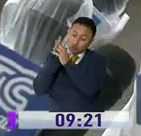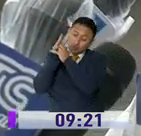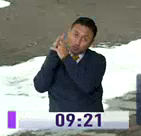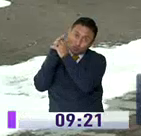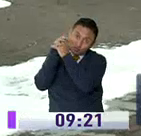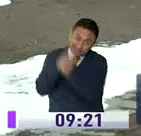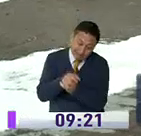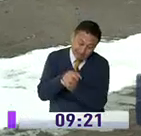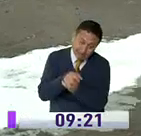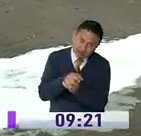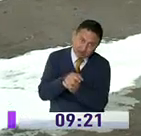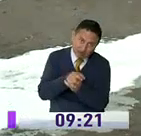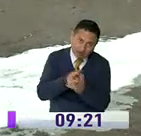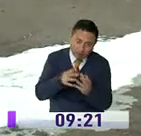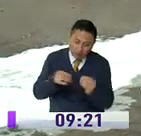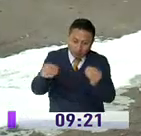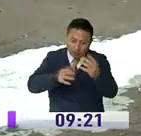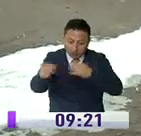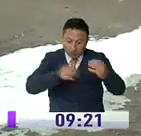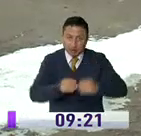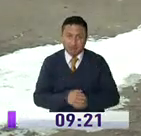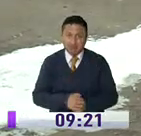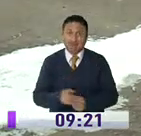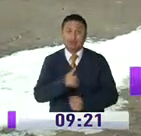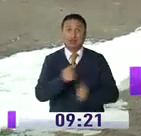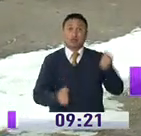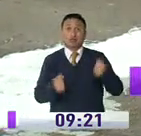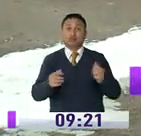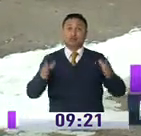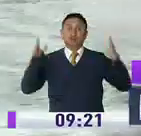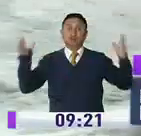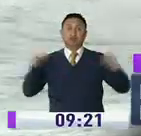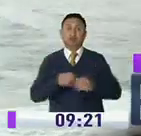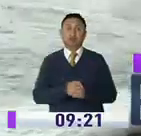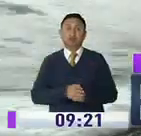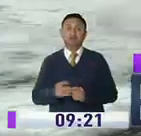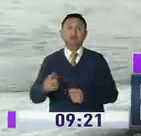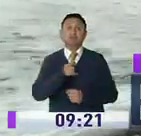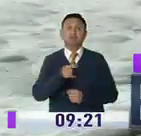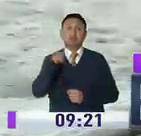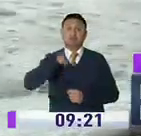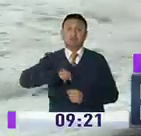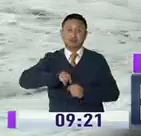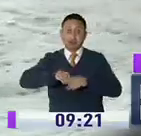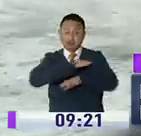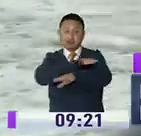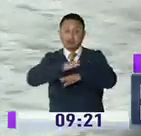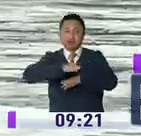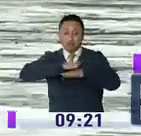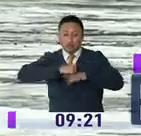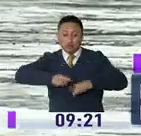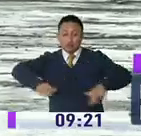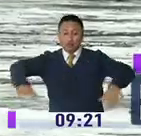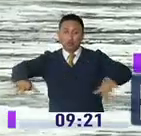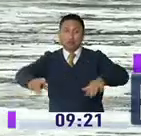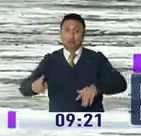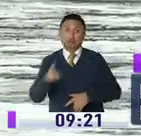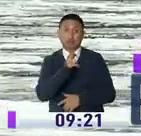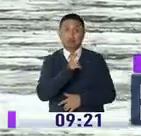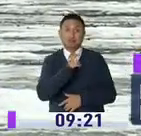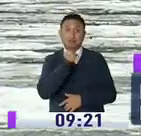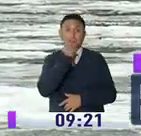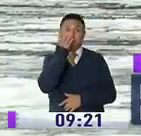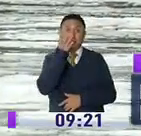del virus. A bordo de estos grandes camiones mezcladores, el líquido desinfectante se arrojó en las calles y quedaron así